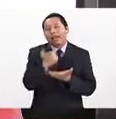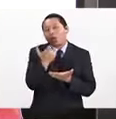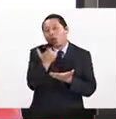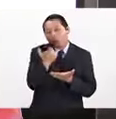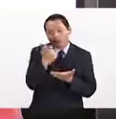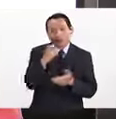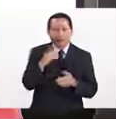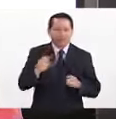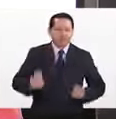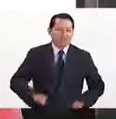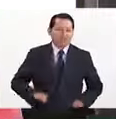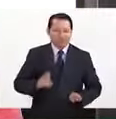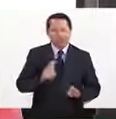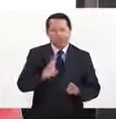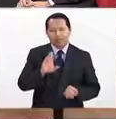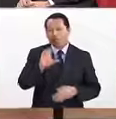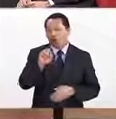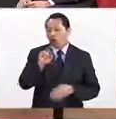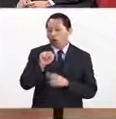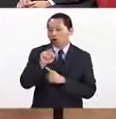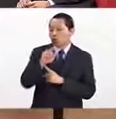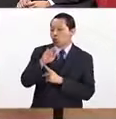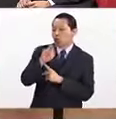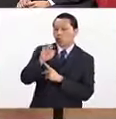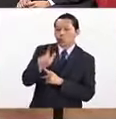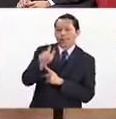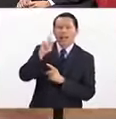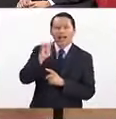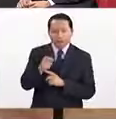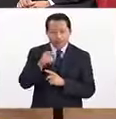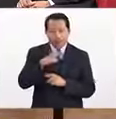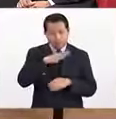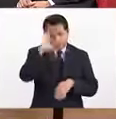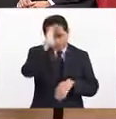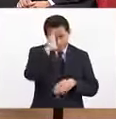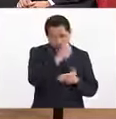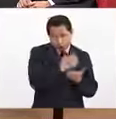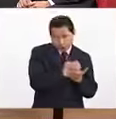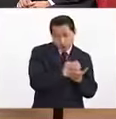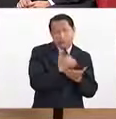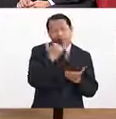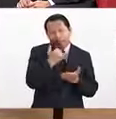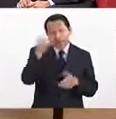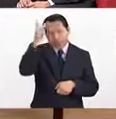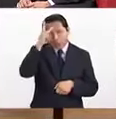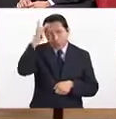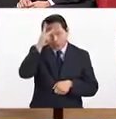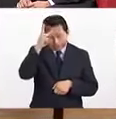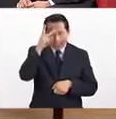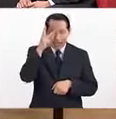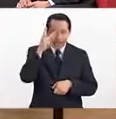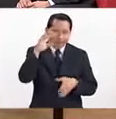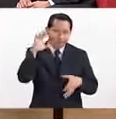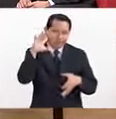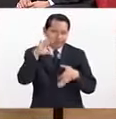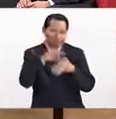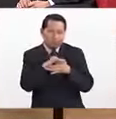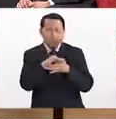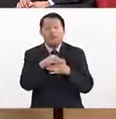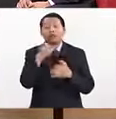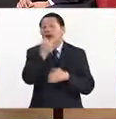economía conductual, bueno, es la que relaciona la ciencia económica y la psicología. Algunos le llaman la